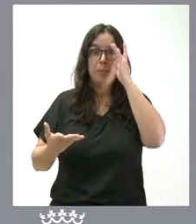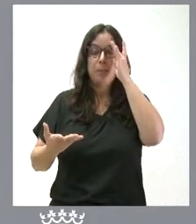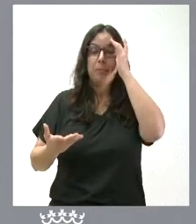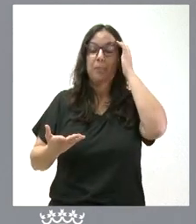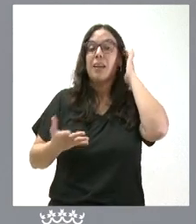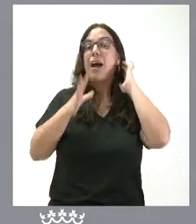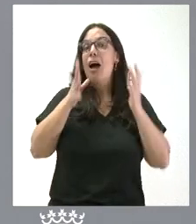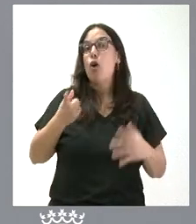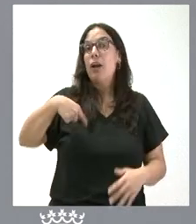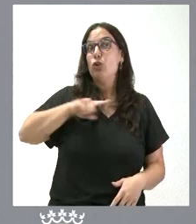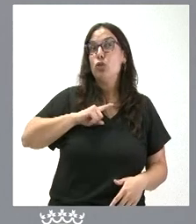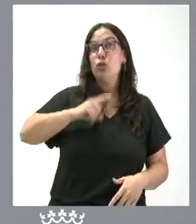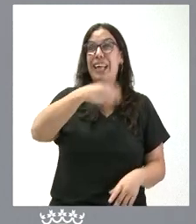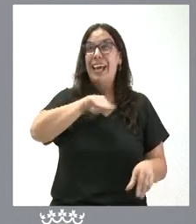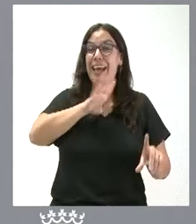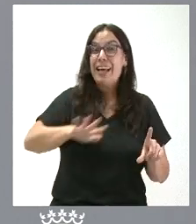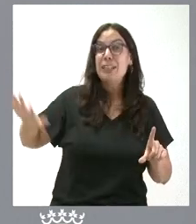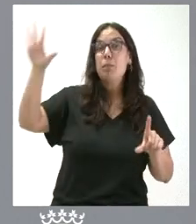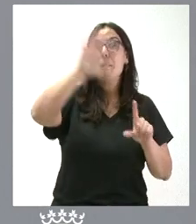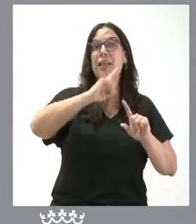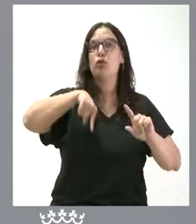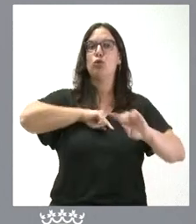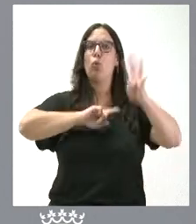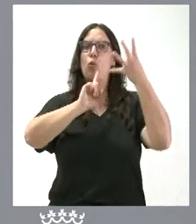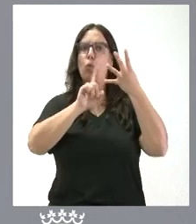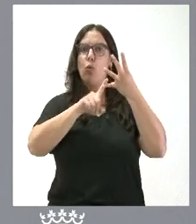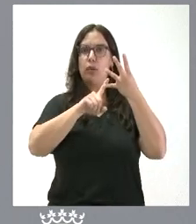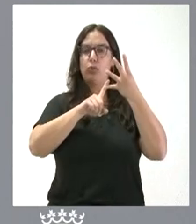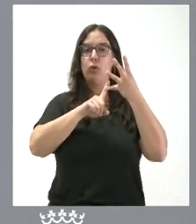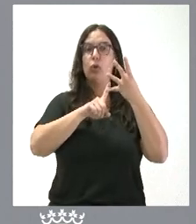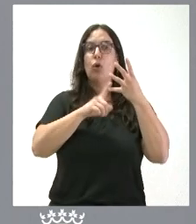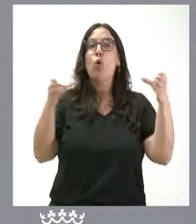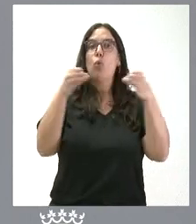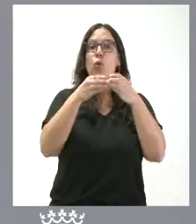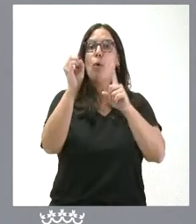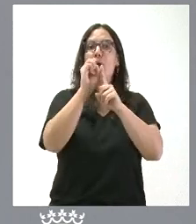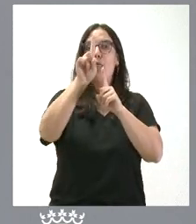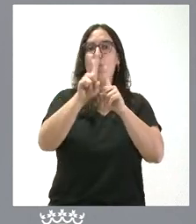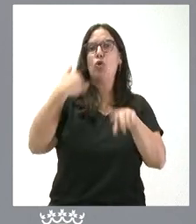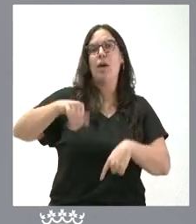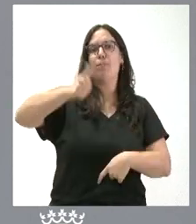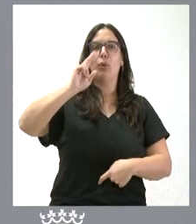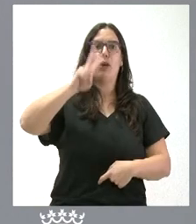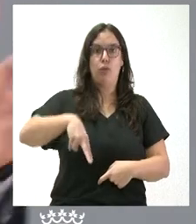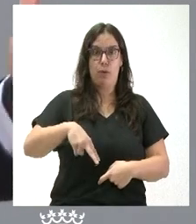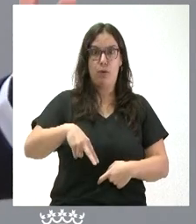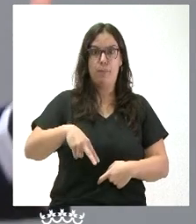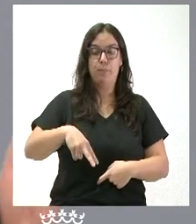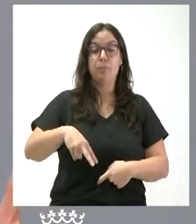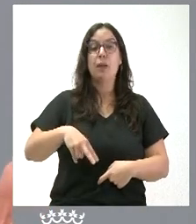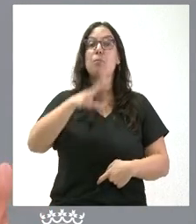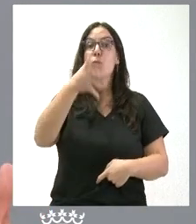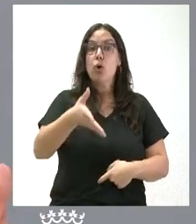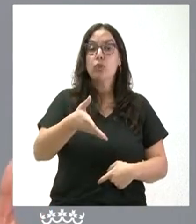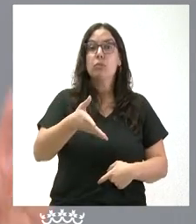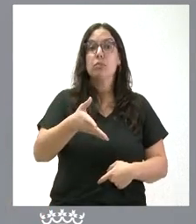los cuartos de España con mayor porcentaje de personas de grado 1 que ya han adquirido este nivel de dependencia. ¿Por qué? Porque los tienen